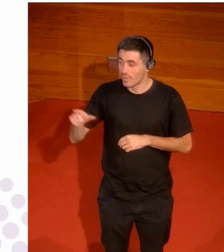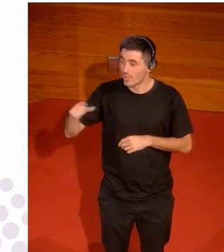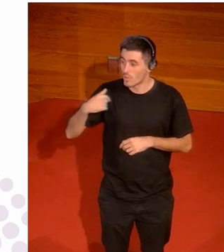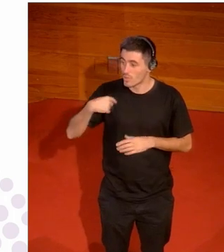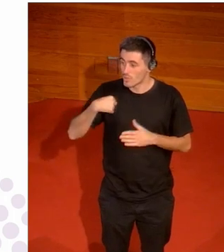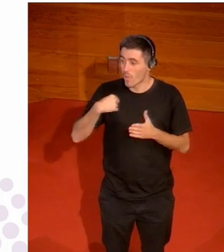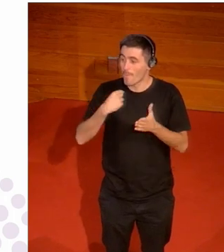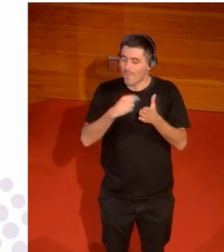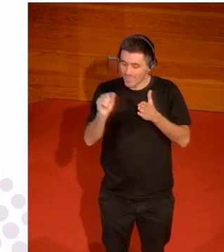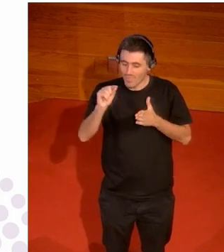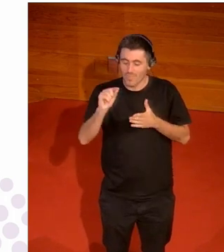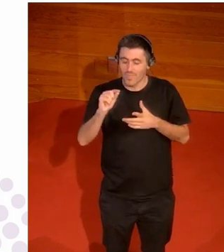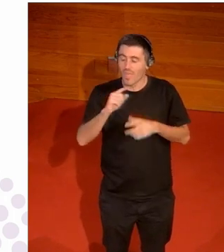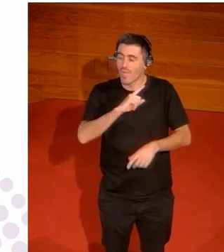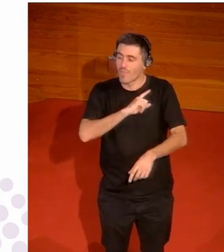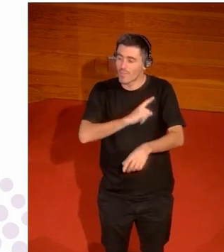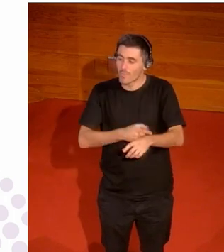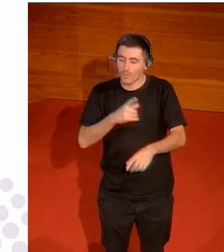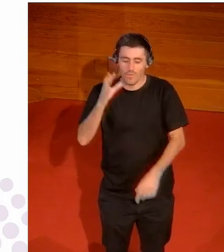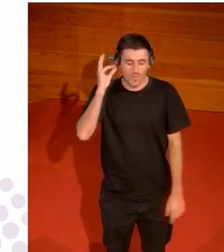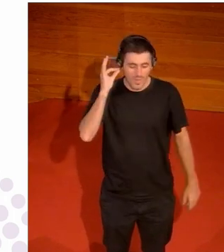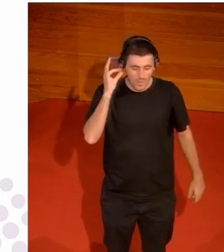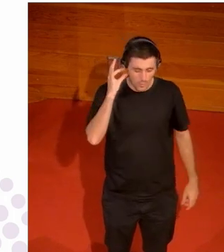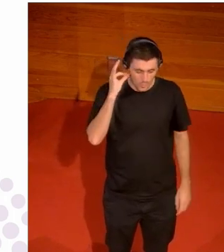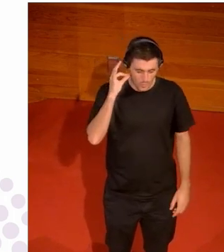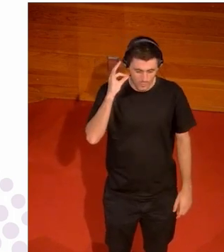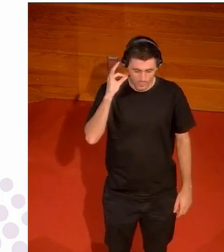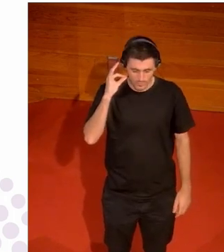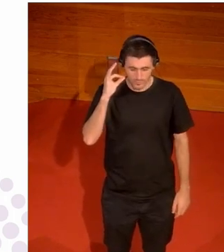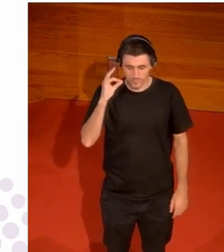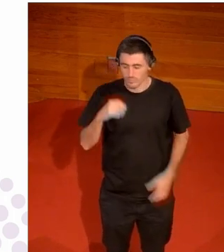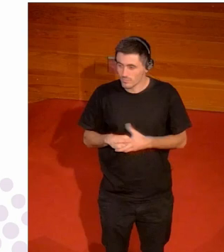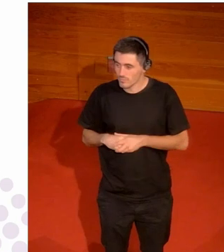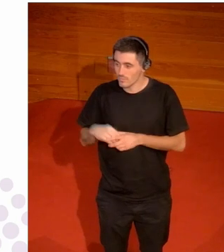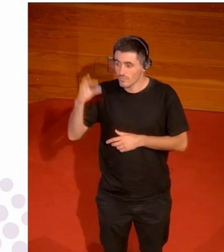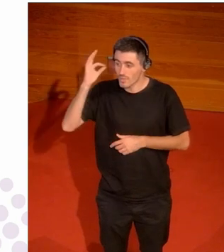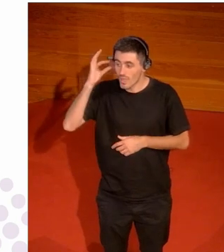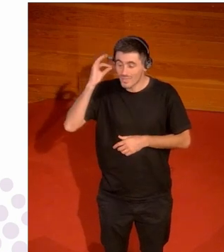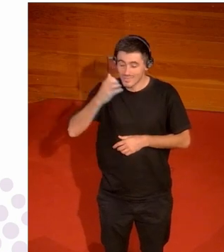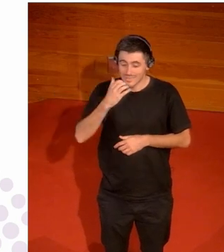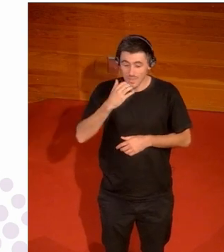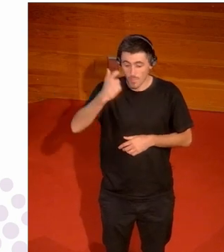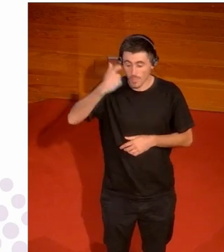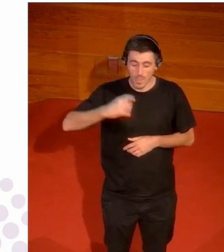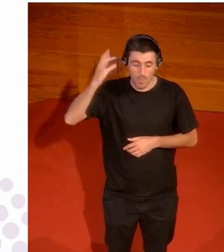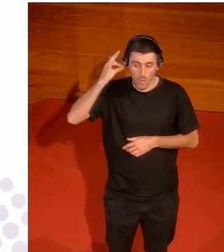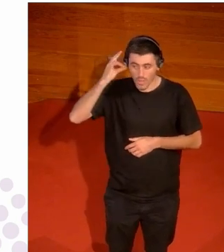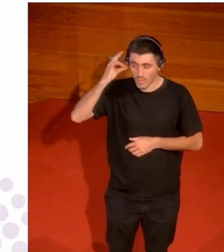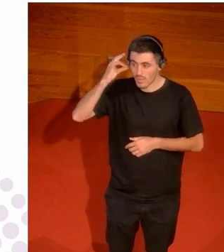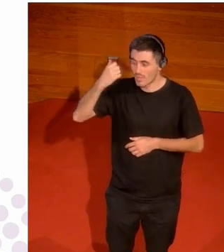de deporte femenino porque aquí también hay otra cuando eres mujer ya se da por hecho que te dedicas